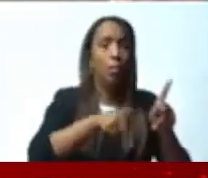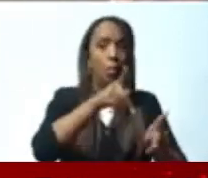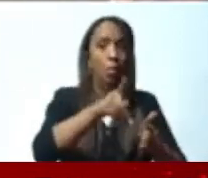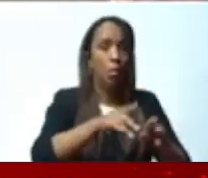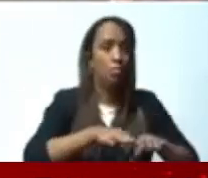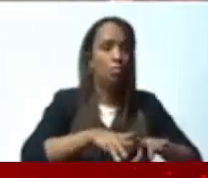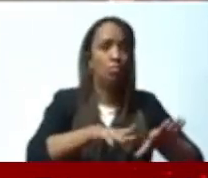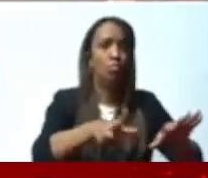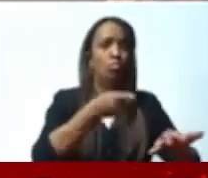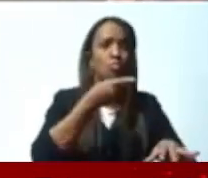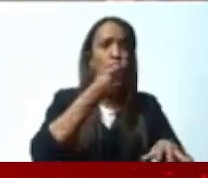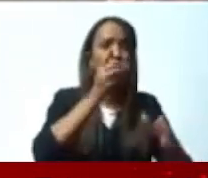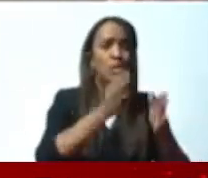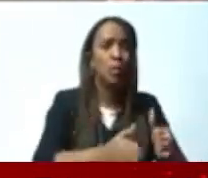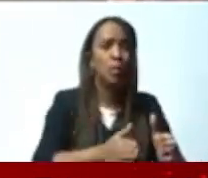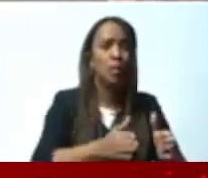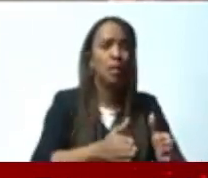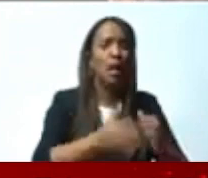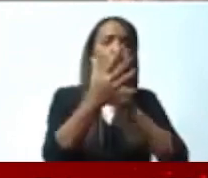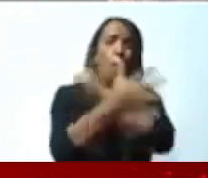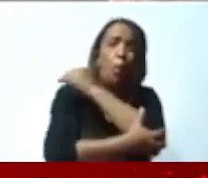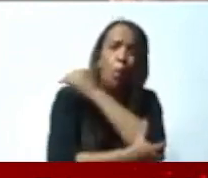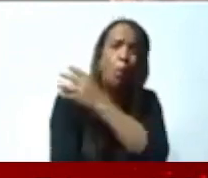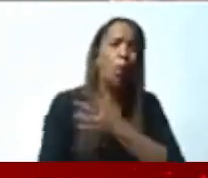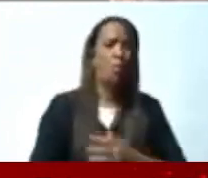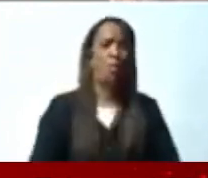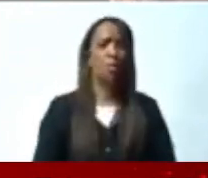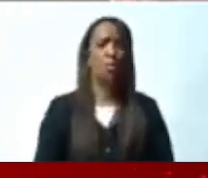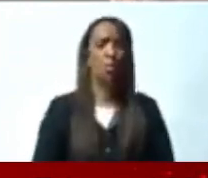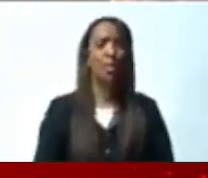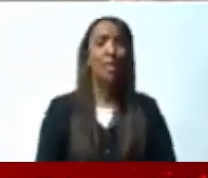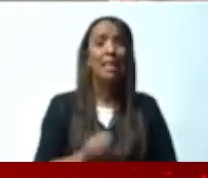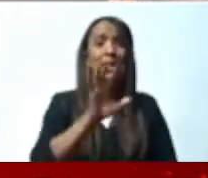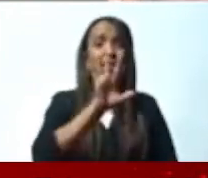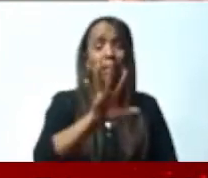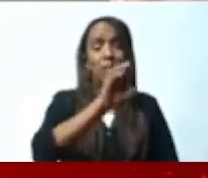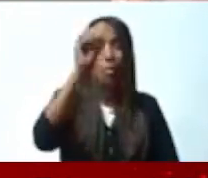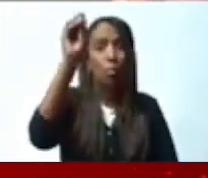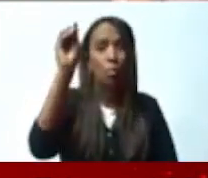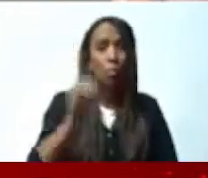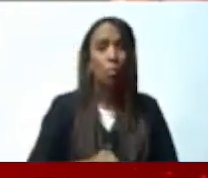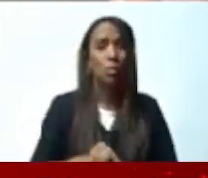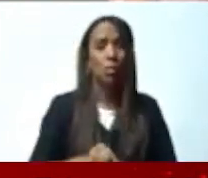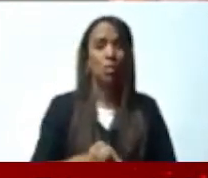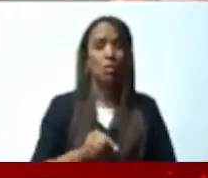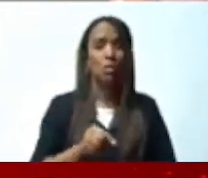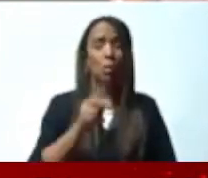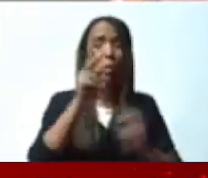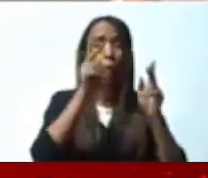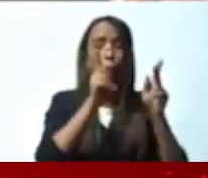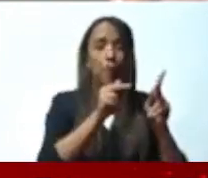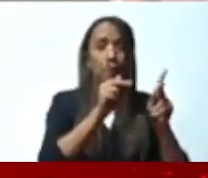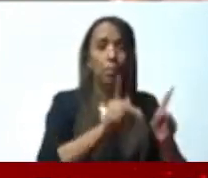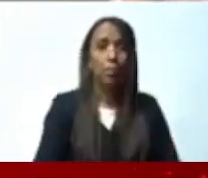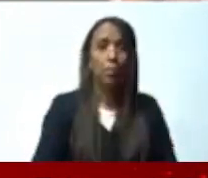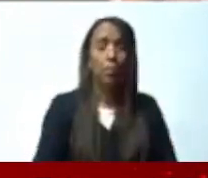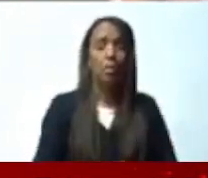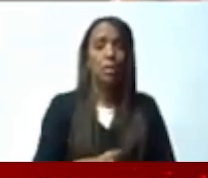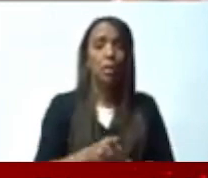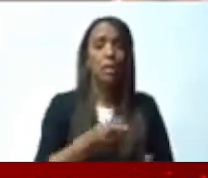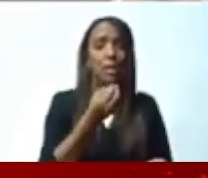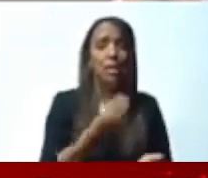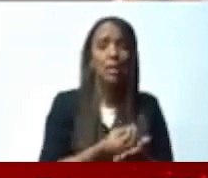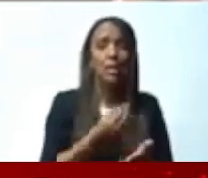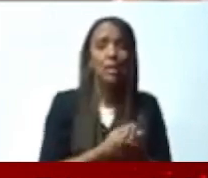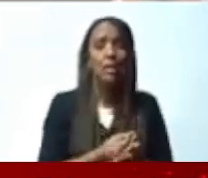pobreza en este país, de la indirigencia, que tenemos un 5% de gente que no tienen para comer un día, que no tienen un dólar para comer